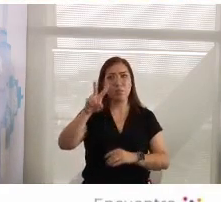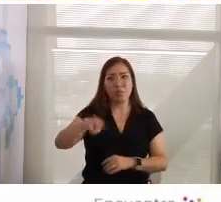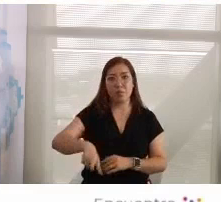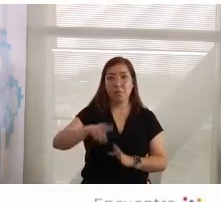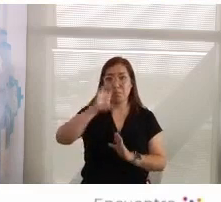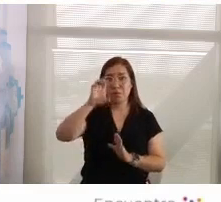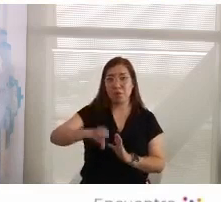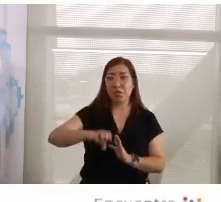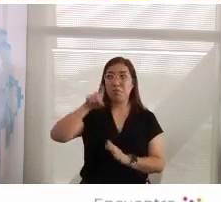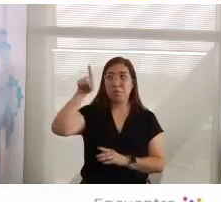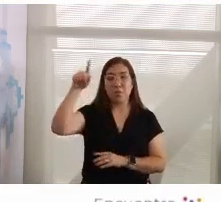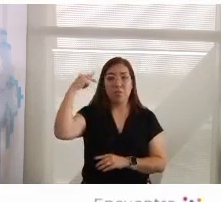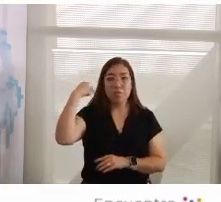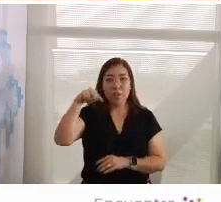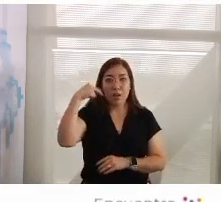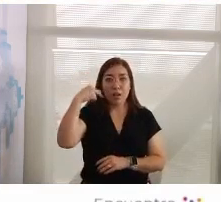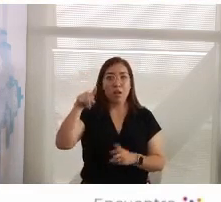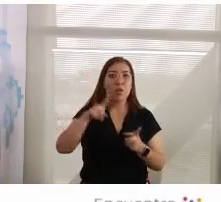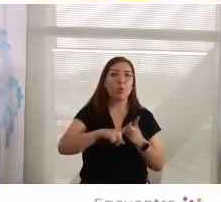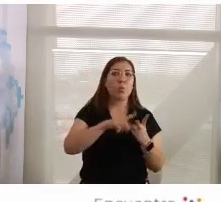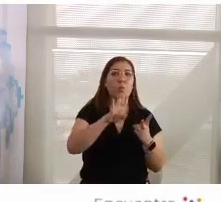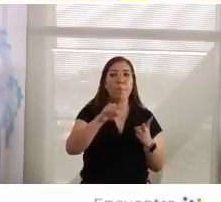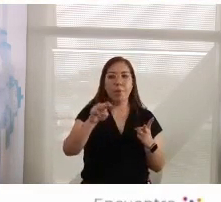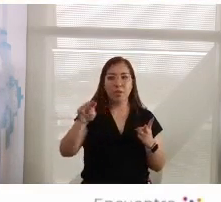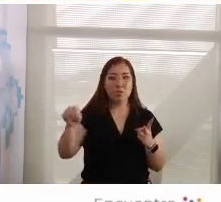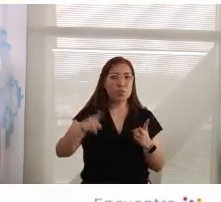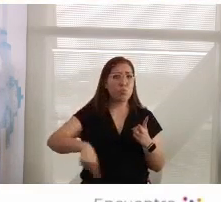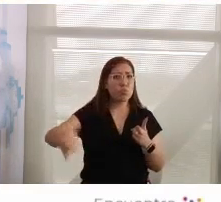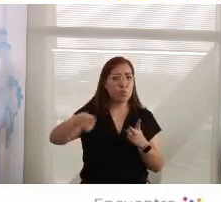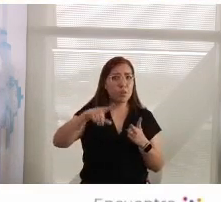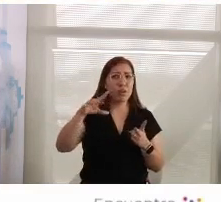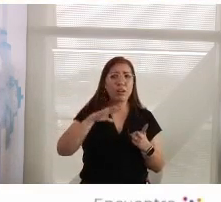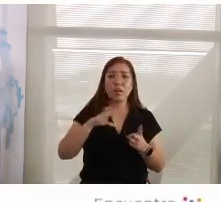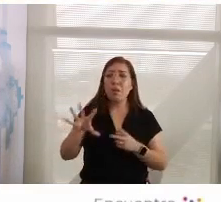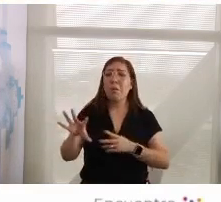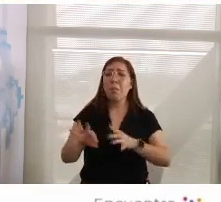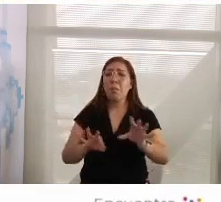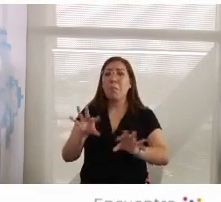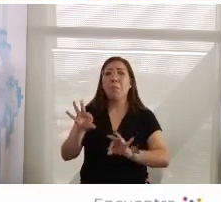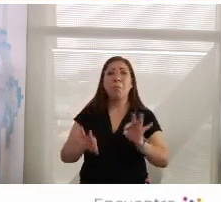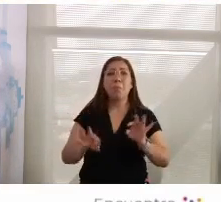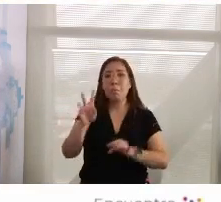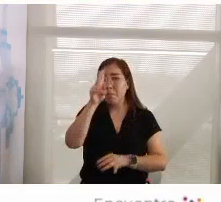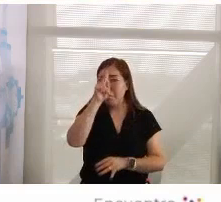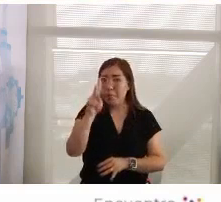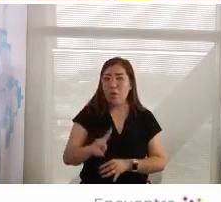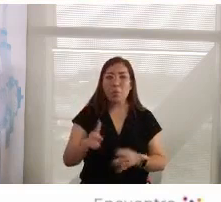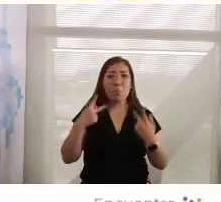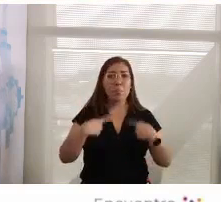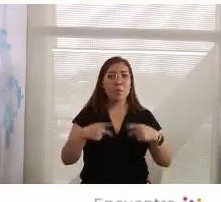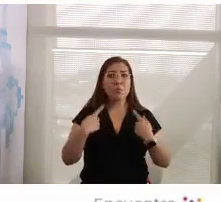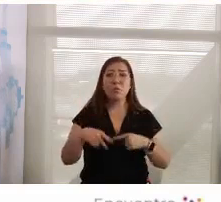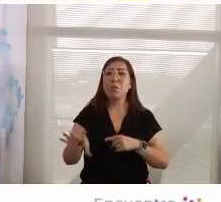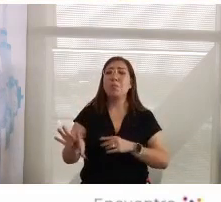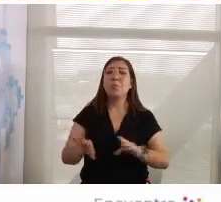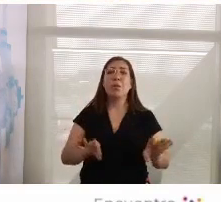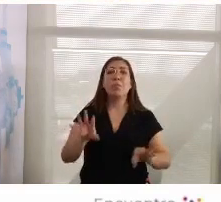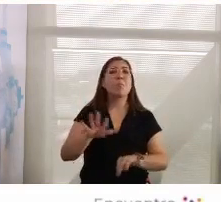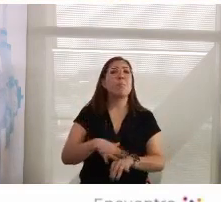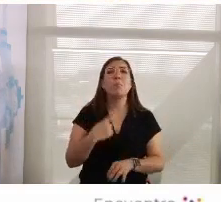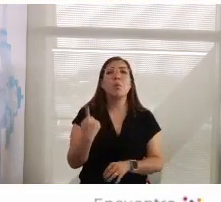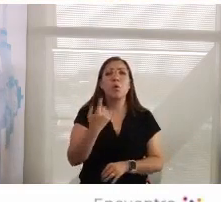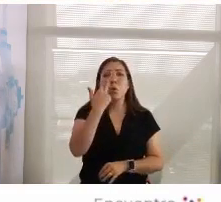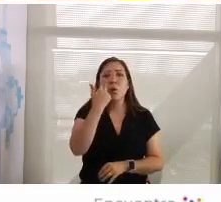Veracruz o sea en Michoacán, seleccionan intencionadamente a los peores, porque de eso se